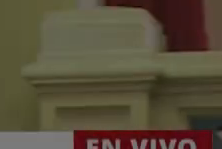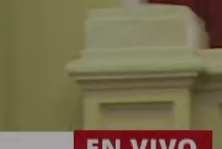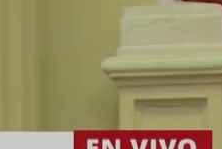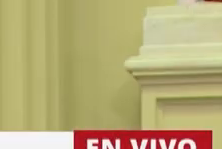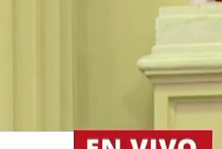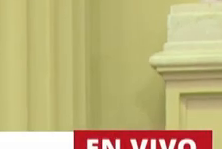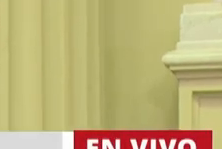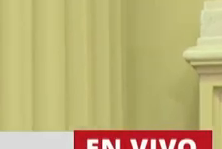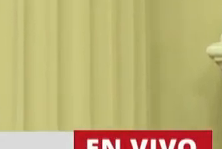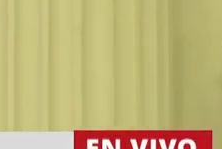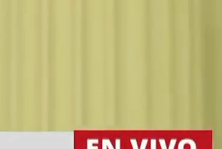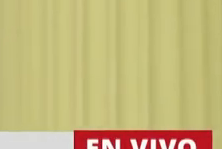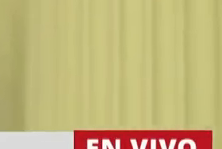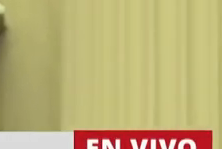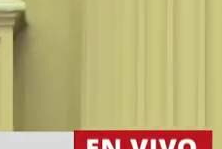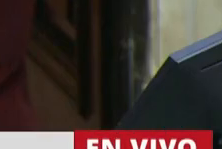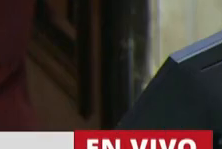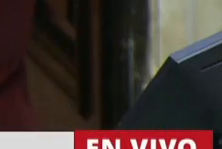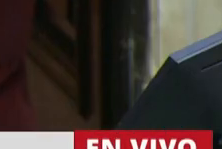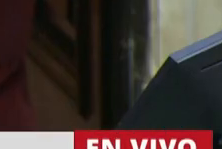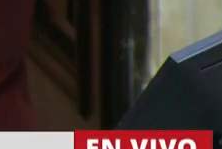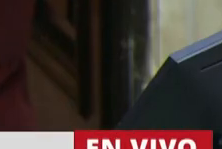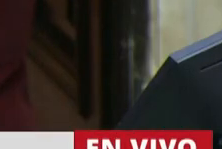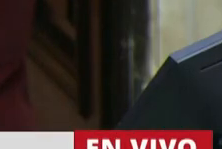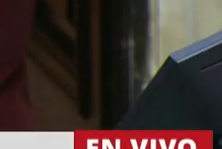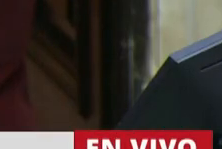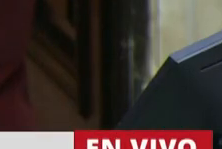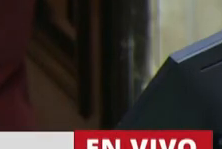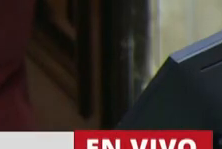Tiene la palabra la diputada Graciela Camaño.